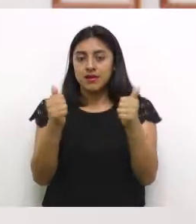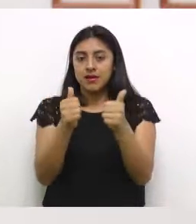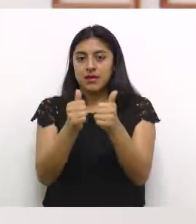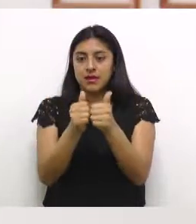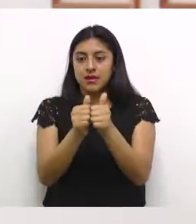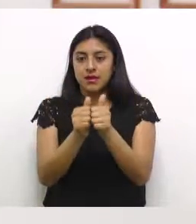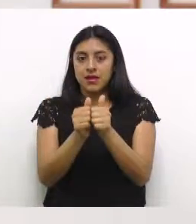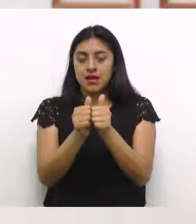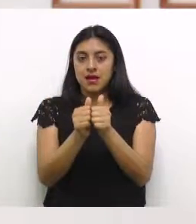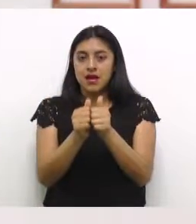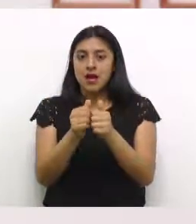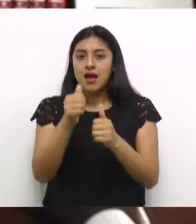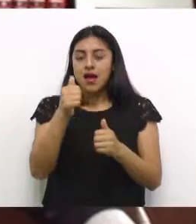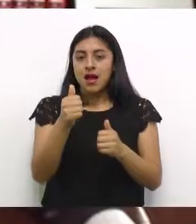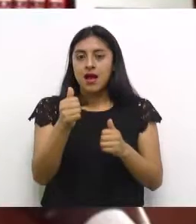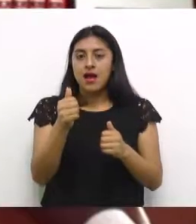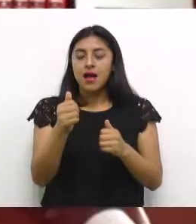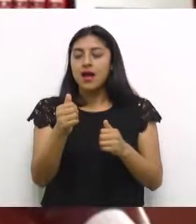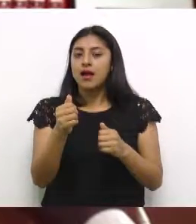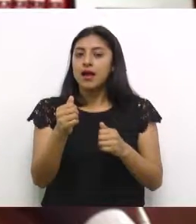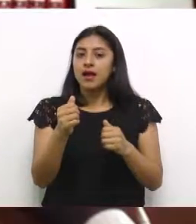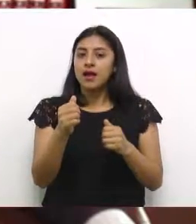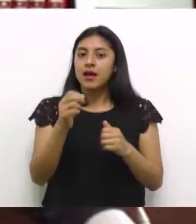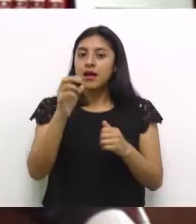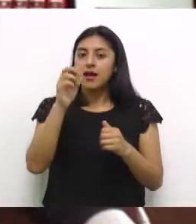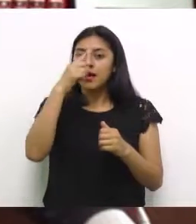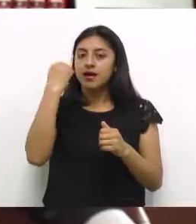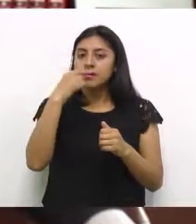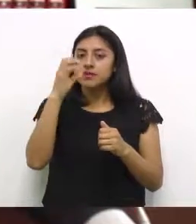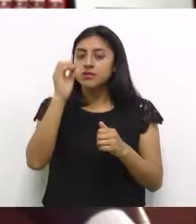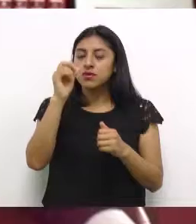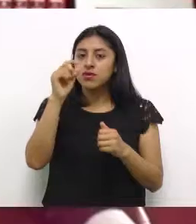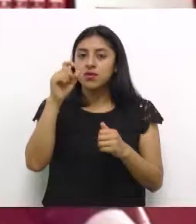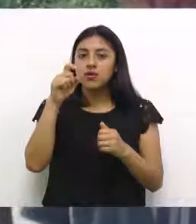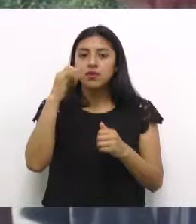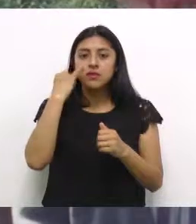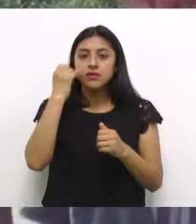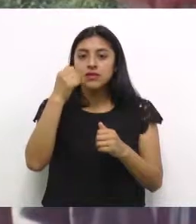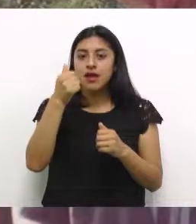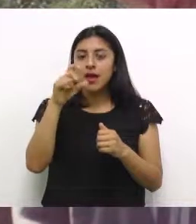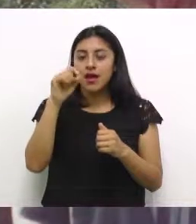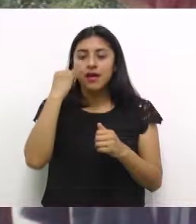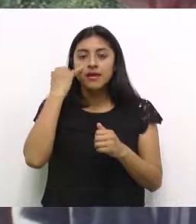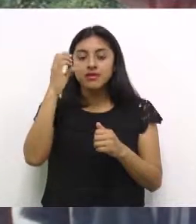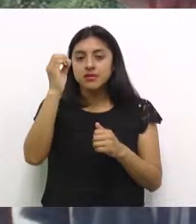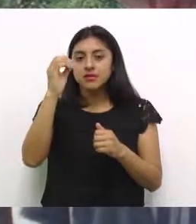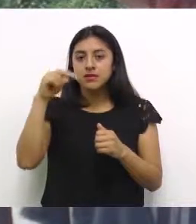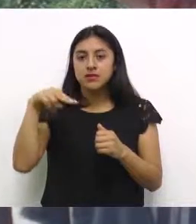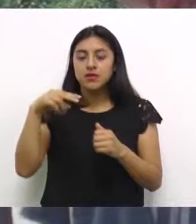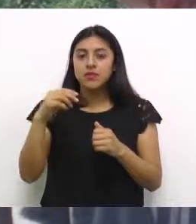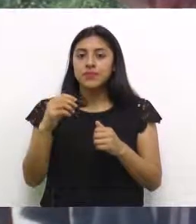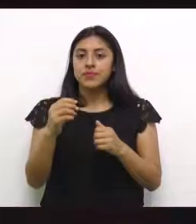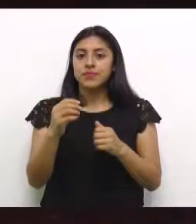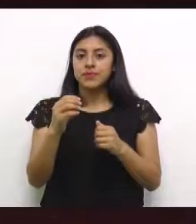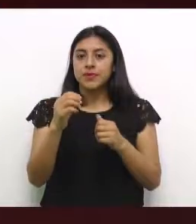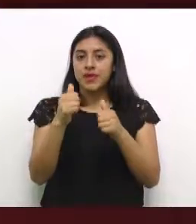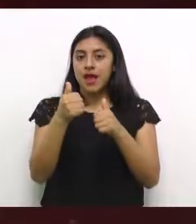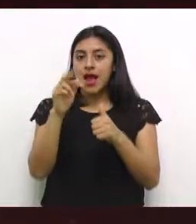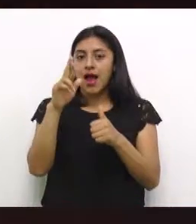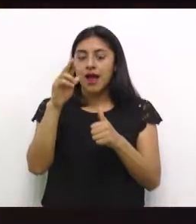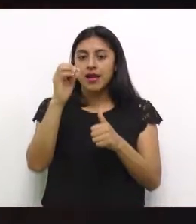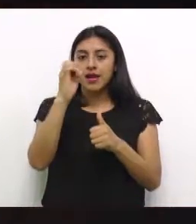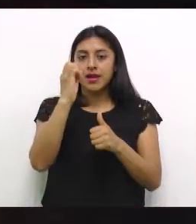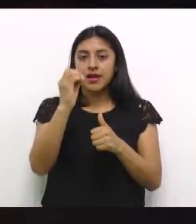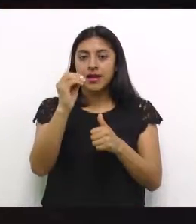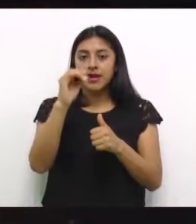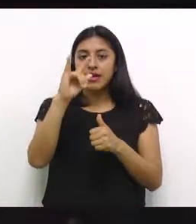presidente de la Sociedad de Arquitectos de Guatemala y la Federación Centroamericana de Arquitectura. Uno de sus lemas principales era, la